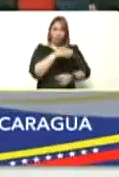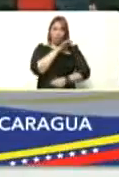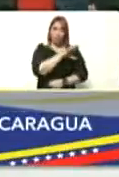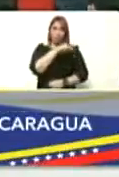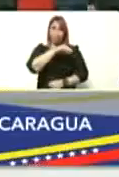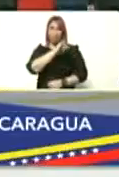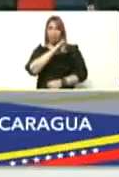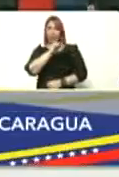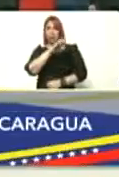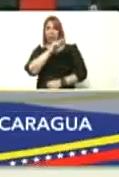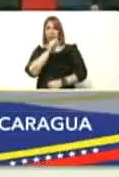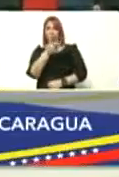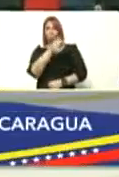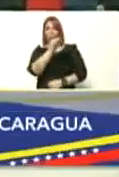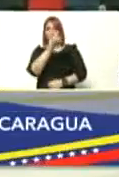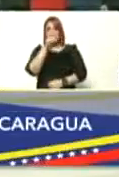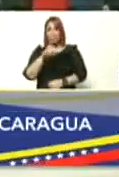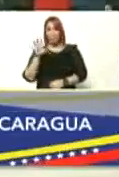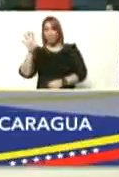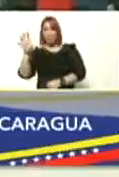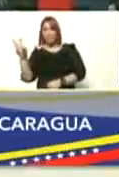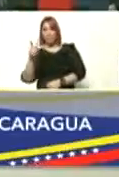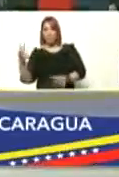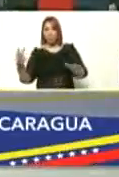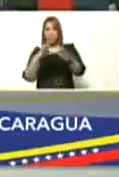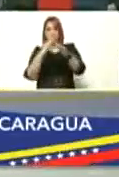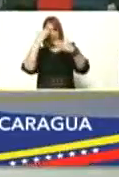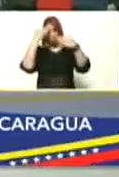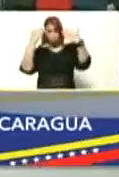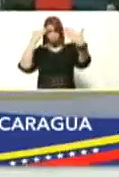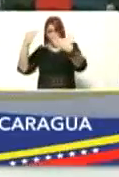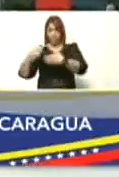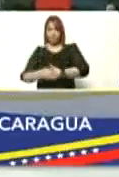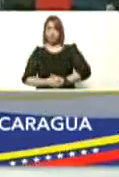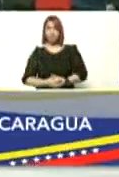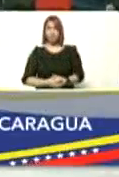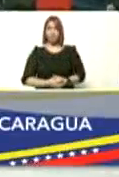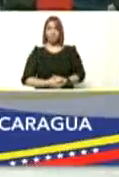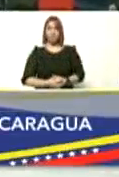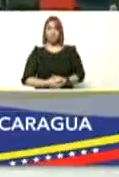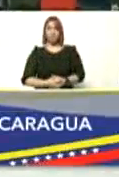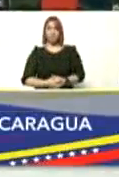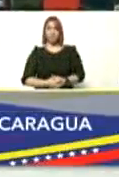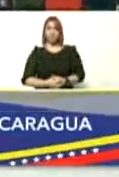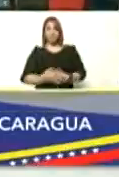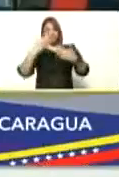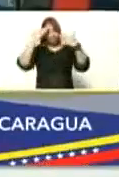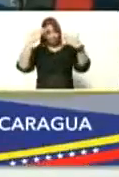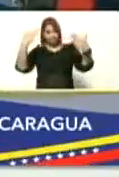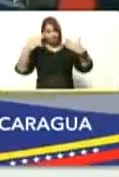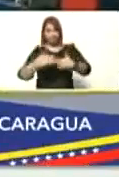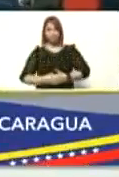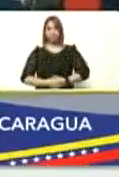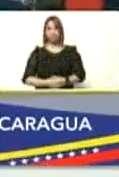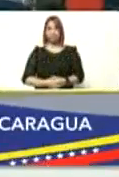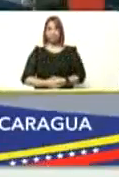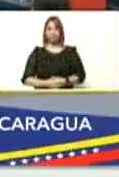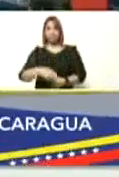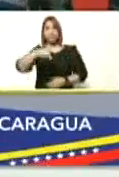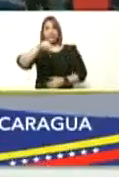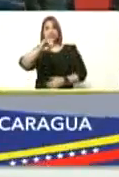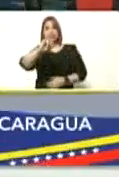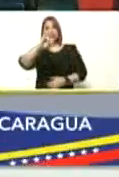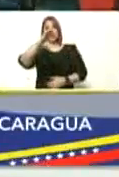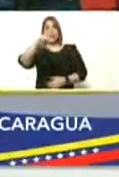y la República Bolivariana de Venezuela bueno mis saludos pues valga nuestro saludo para Nicaragua